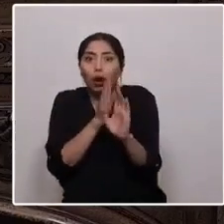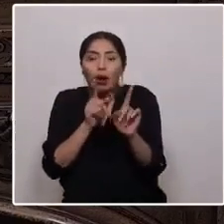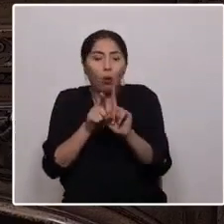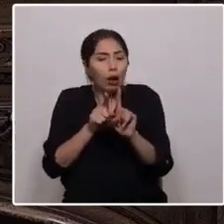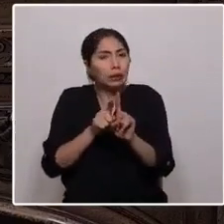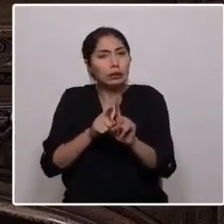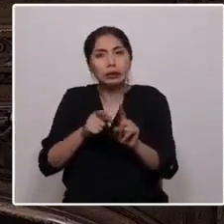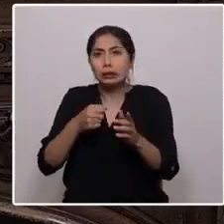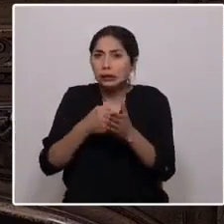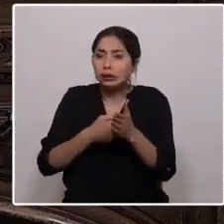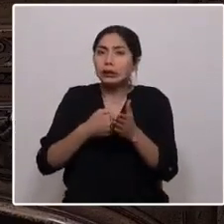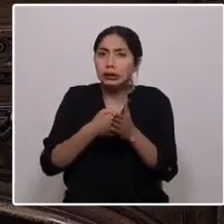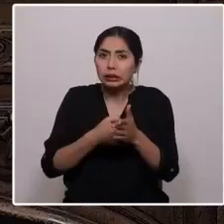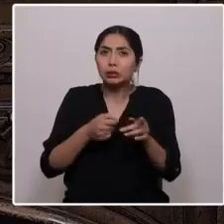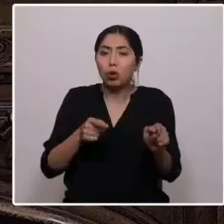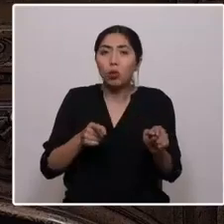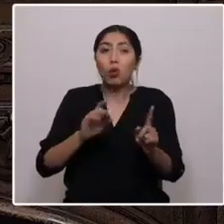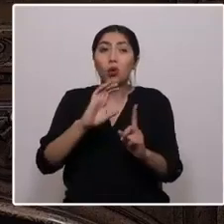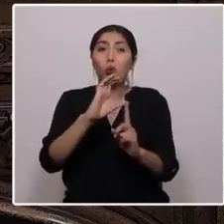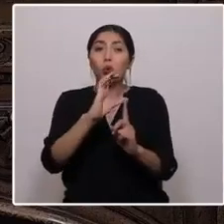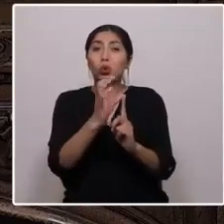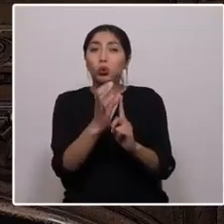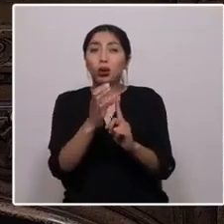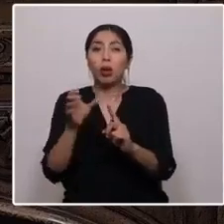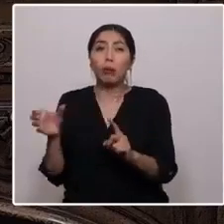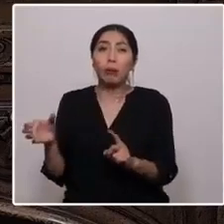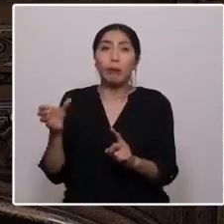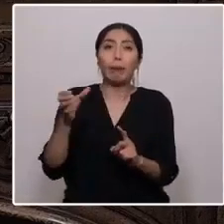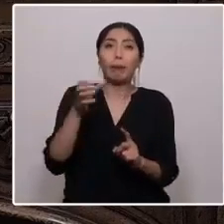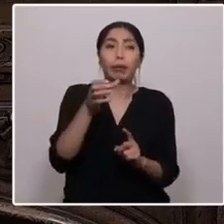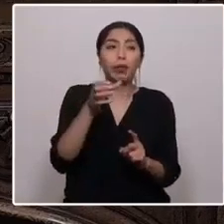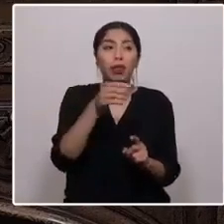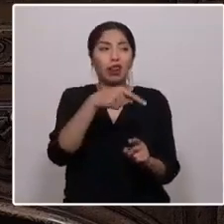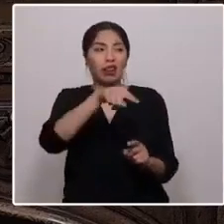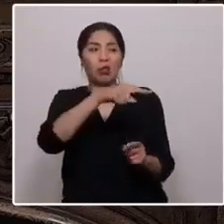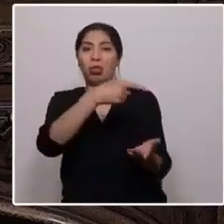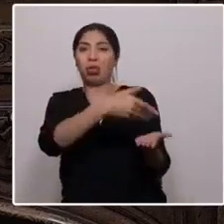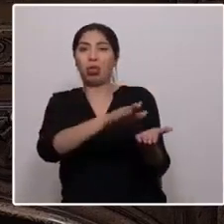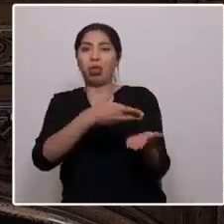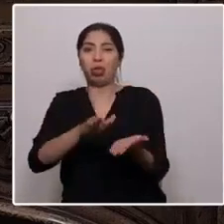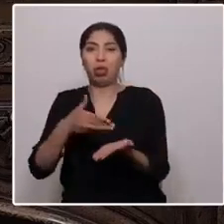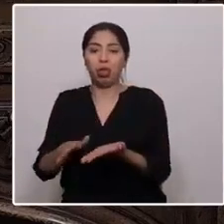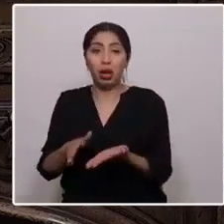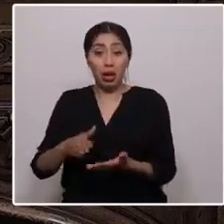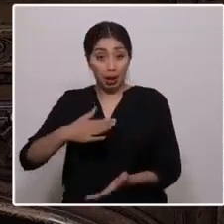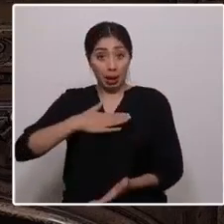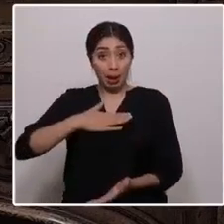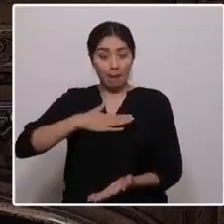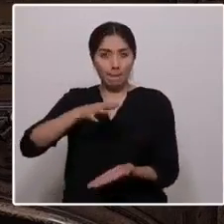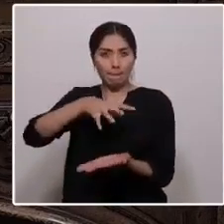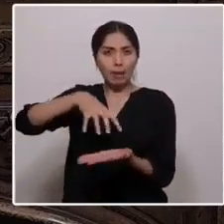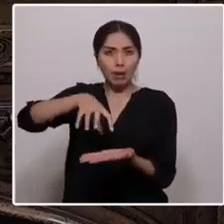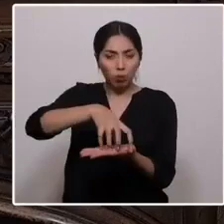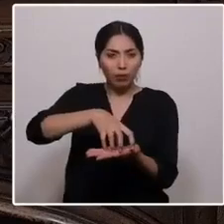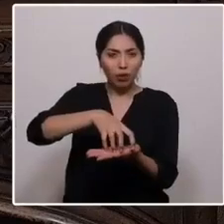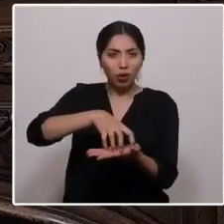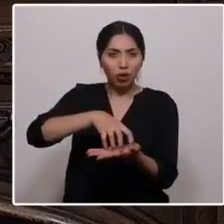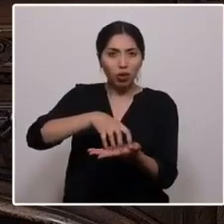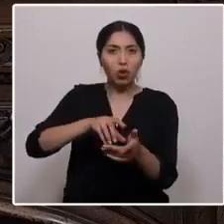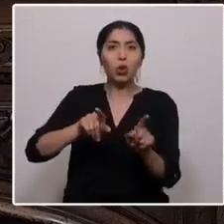siendo albaceas de una cultura que resistió a la asimilación y el despojo. Mi pueblo, a pesar de su